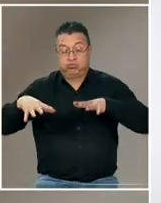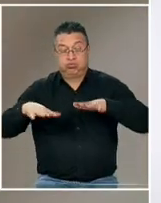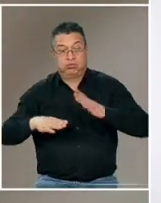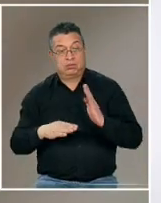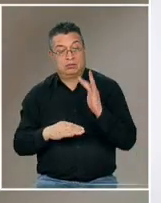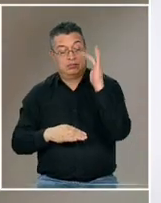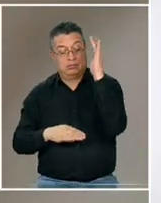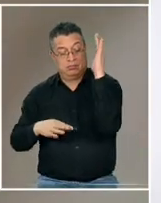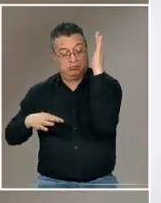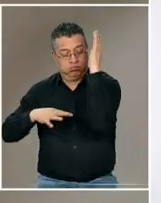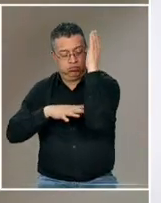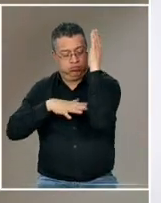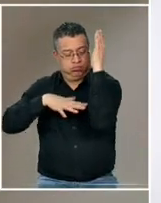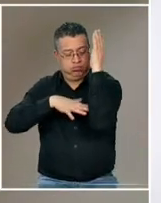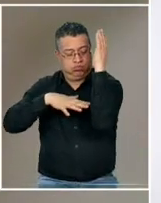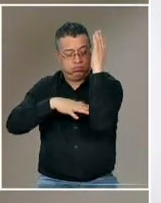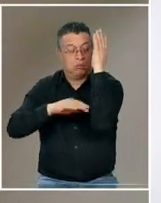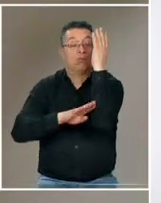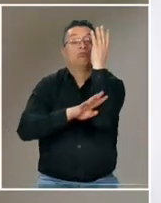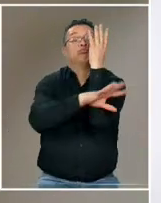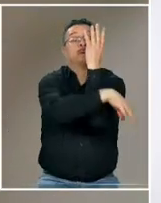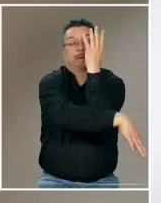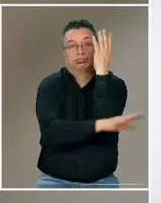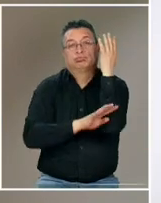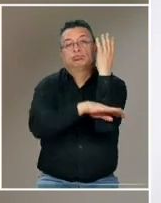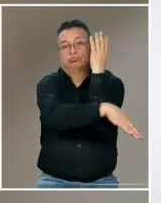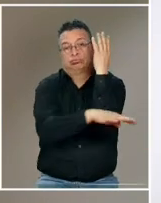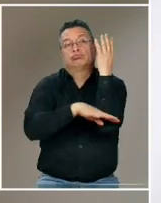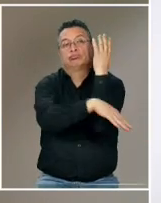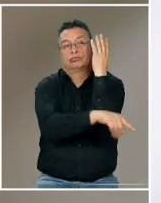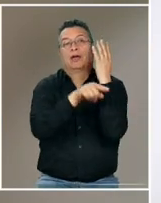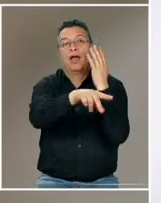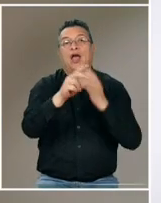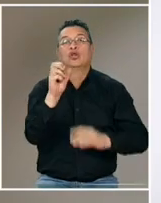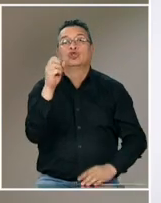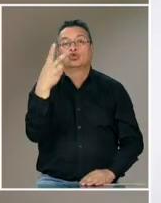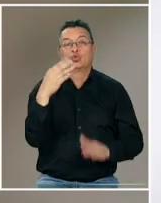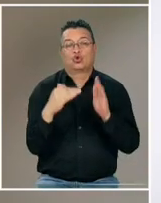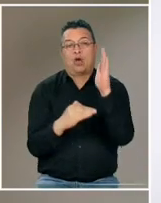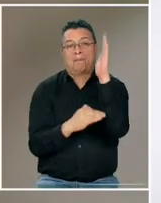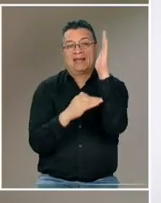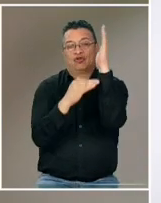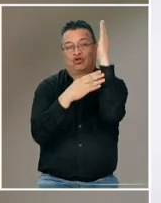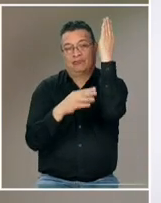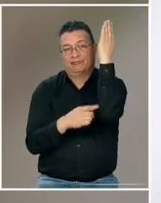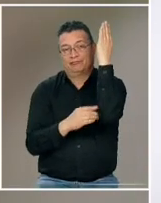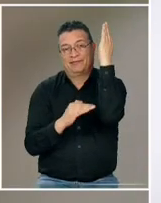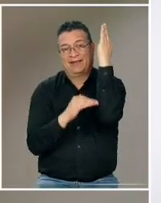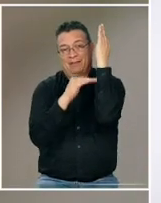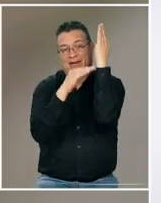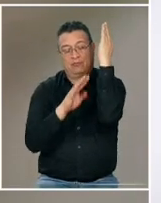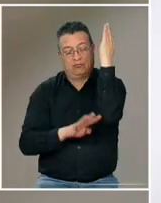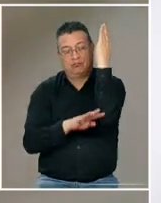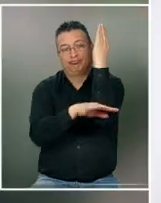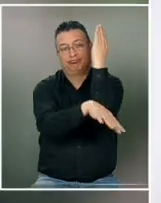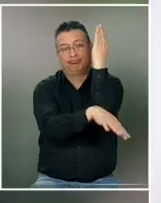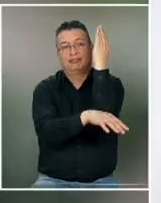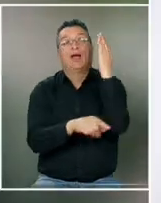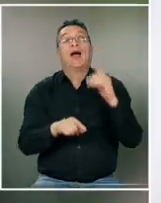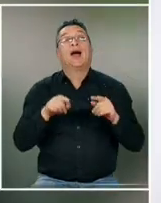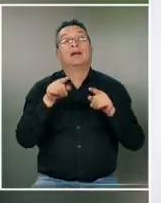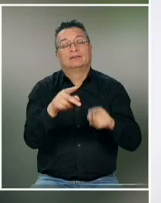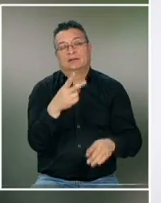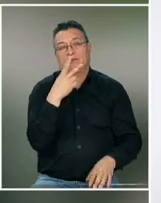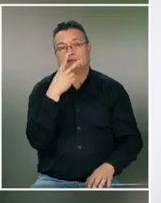edificio y después sale por el balcón del otro lado ahí en el segundo piso ahí estamos revisando el video que muestra nuevamente